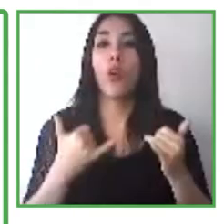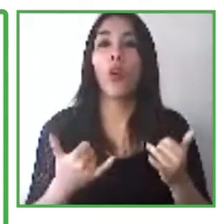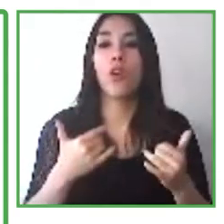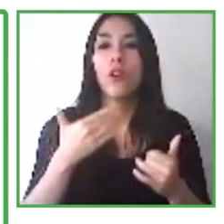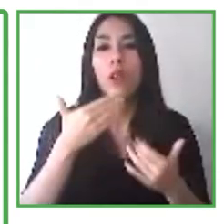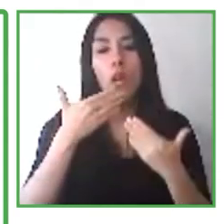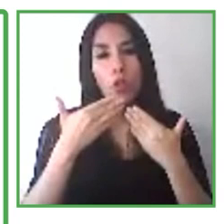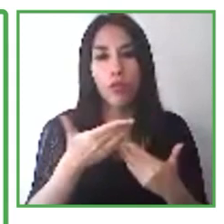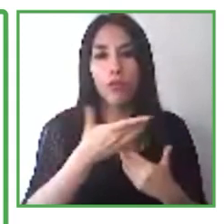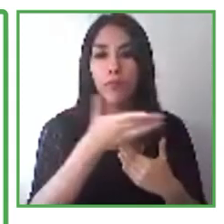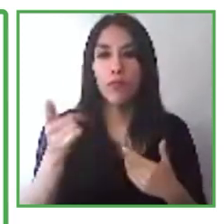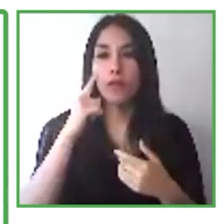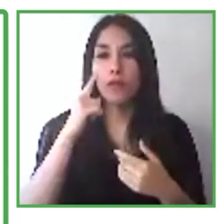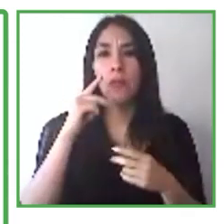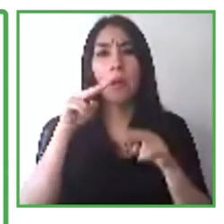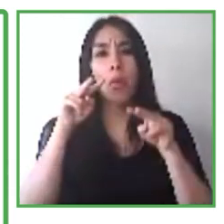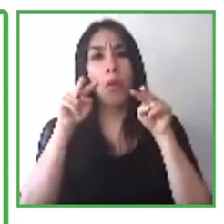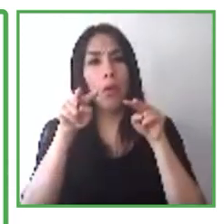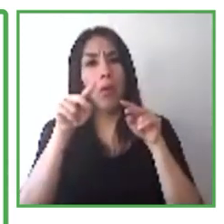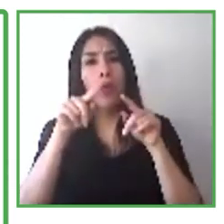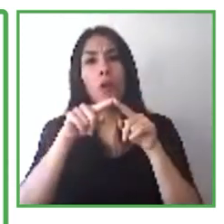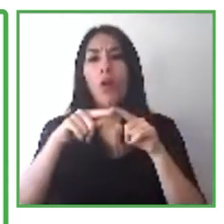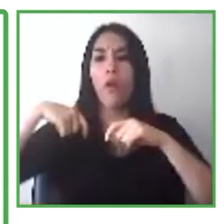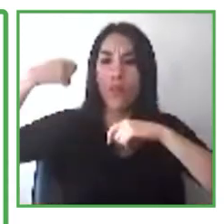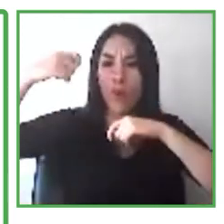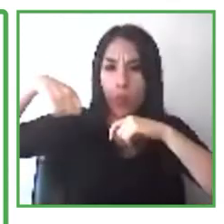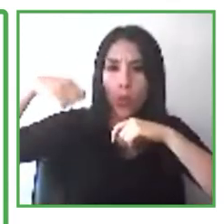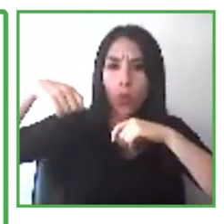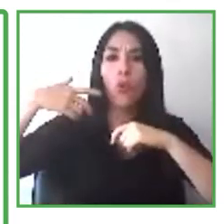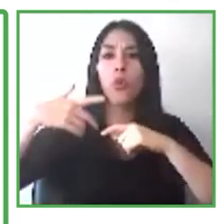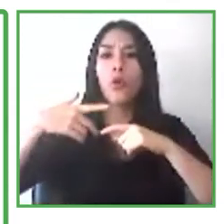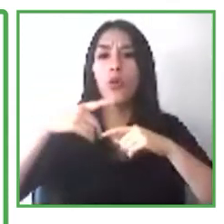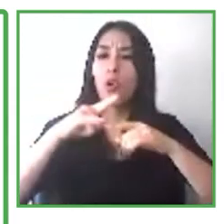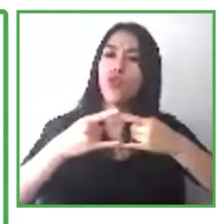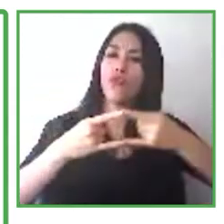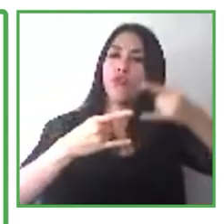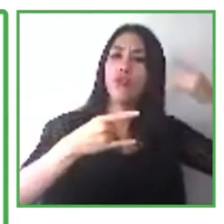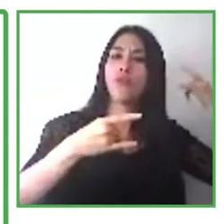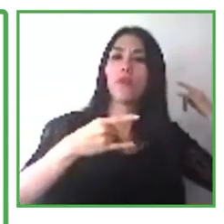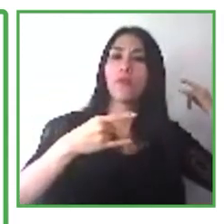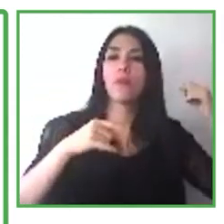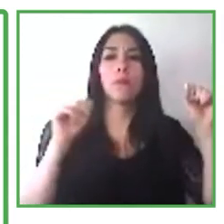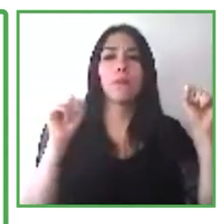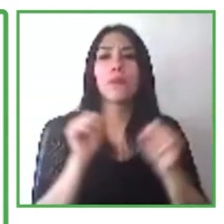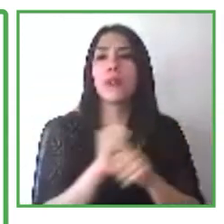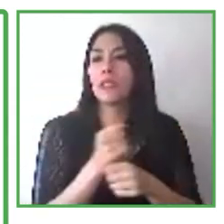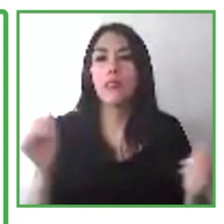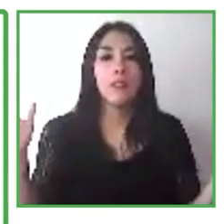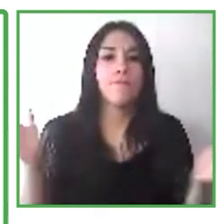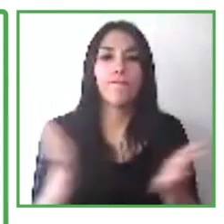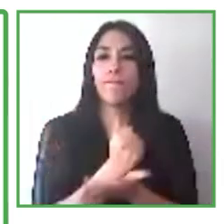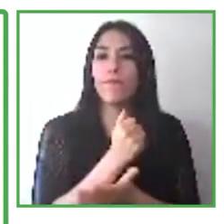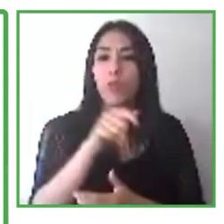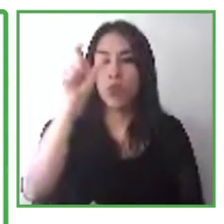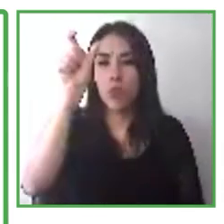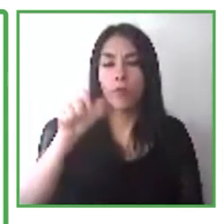una de las historias de éxito que más me gustan de un joven llamado Mauro, de Argentina.